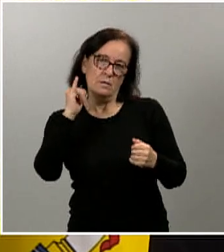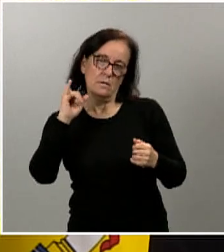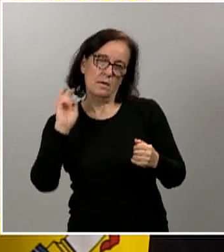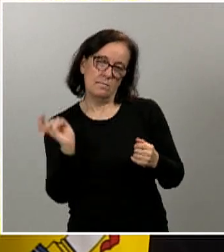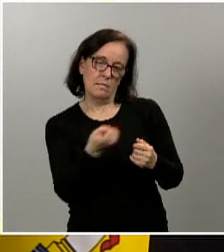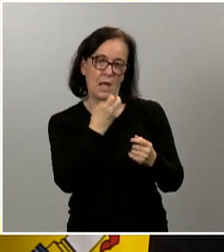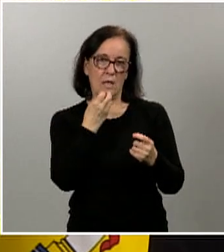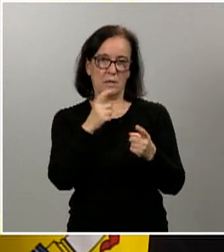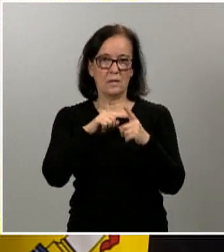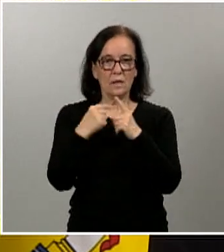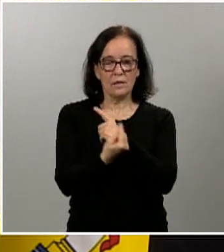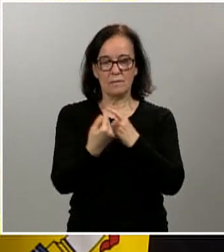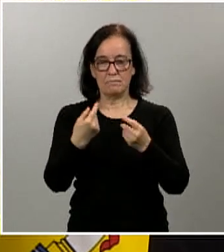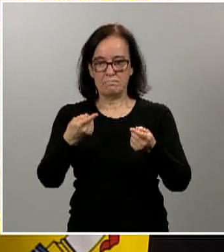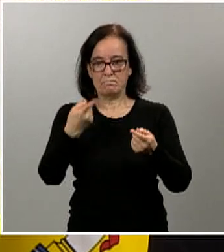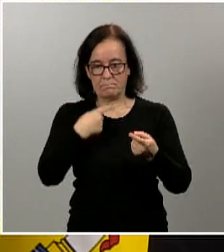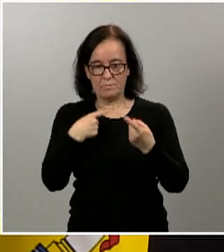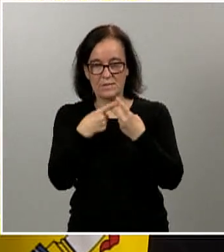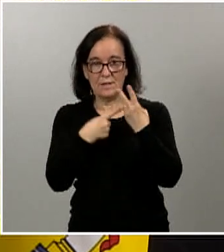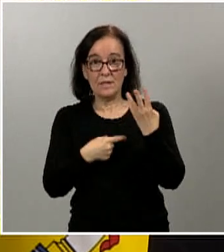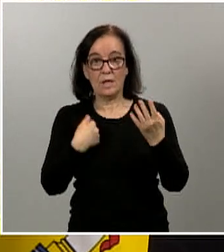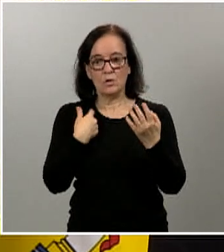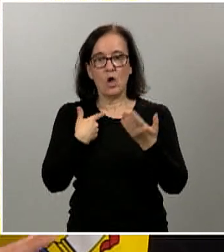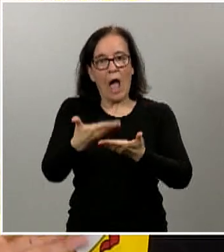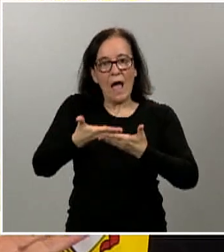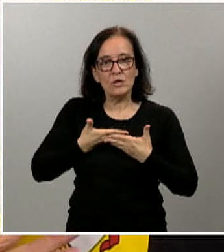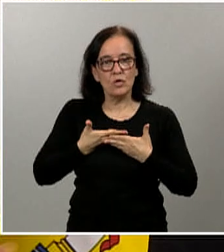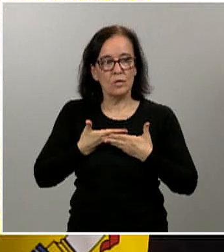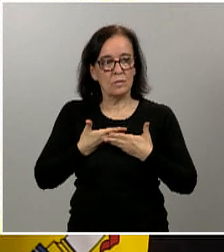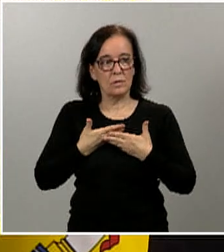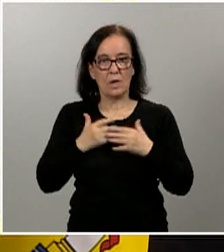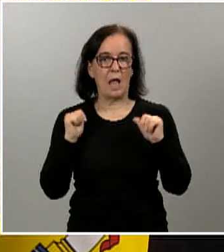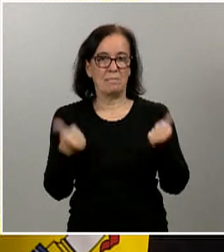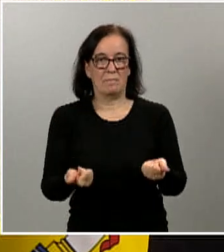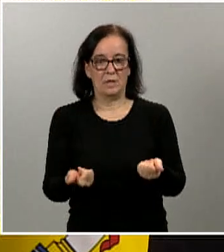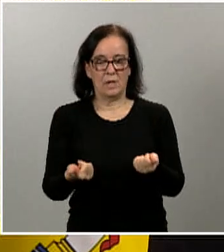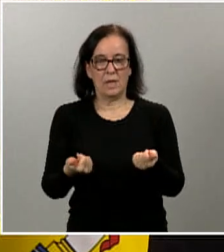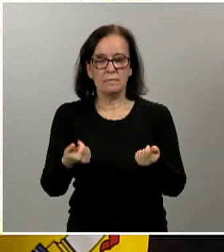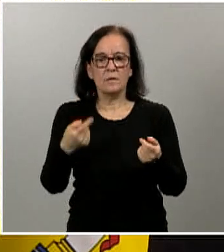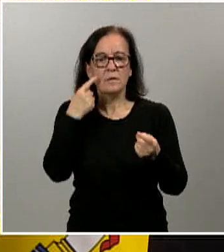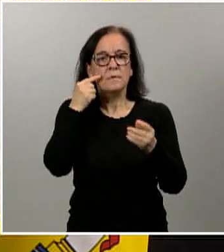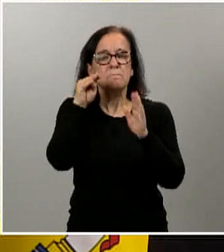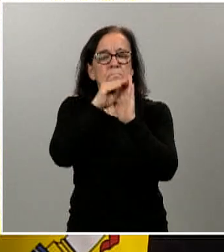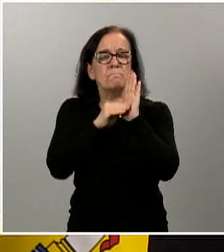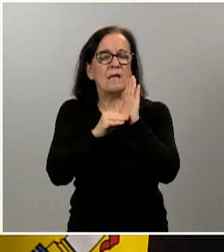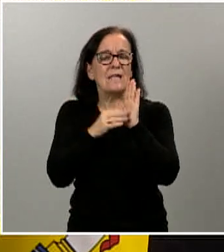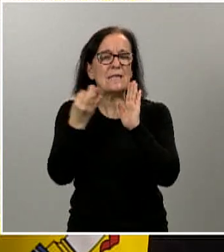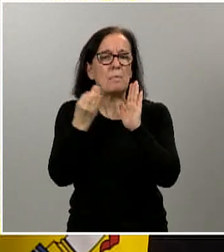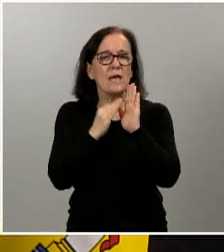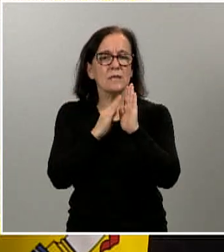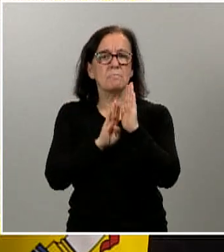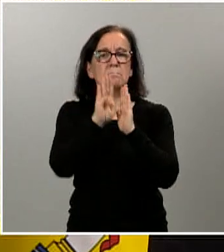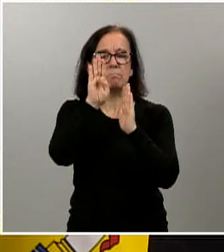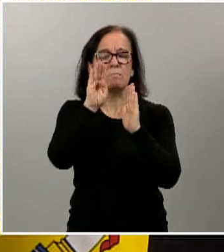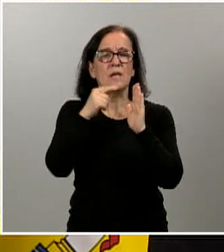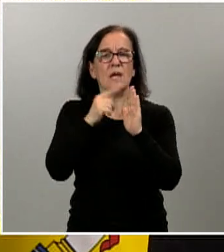hay varios indicadores que nos están ayudando desde el primer momento a medir lo que está pasando. Hay indicadores que se refieren